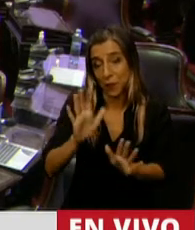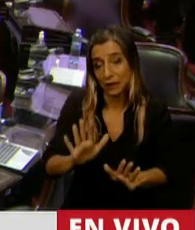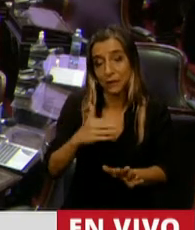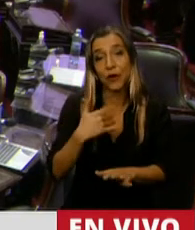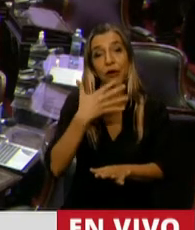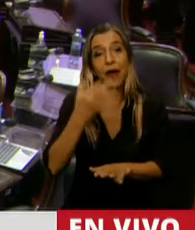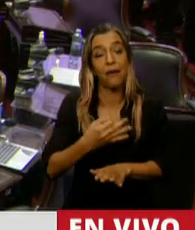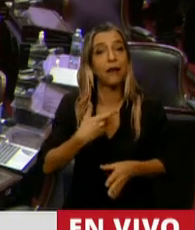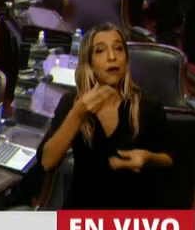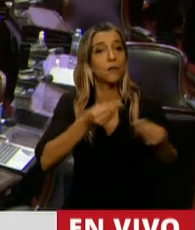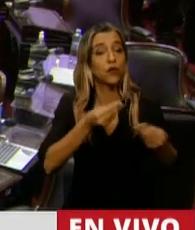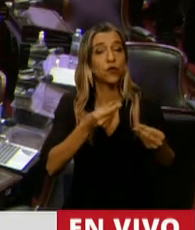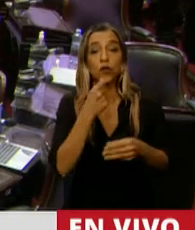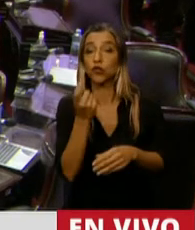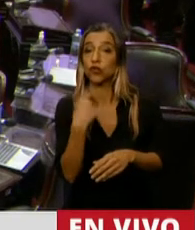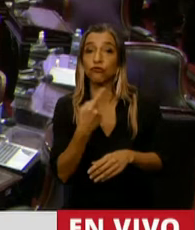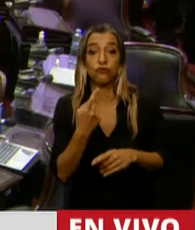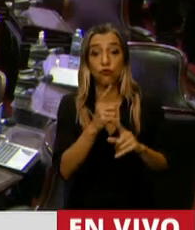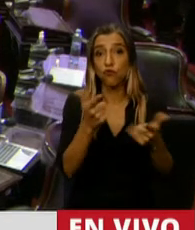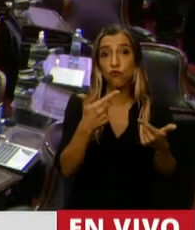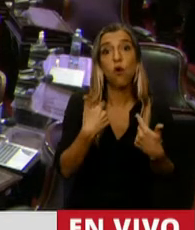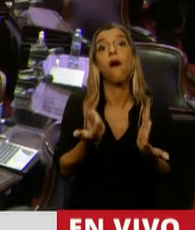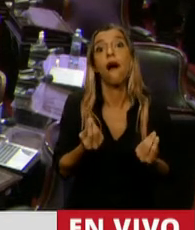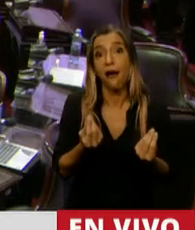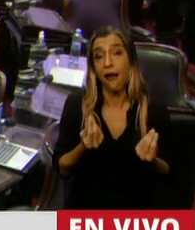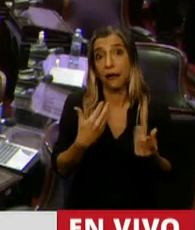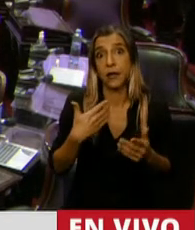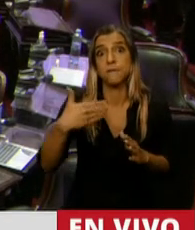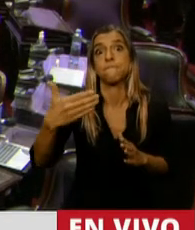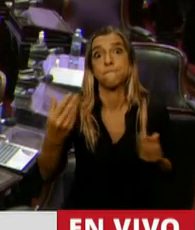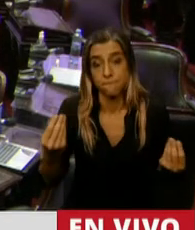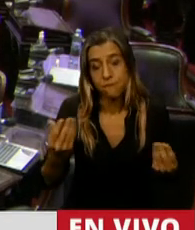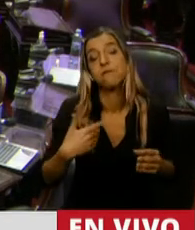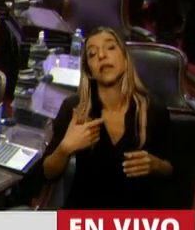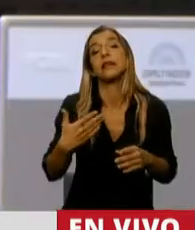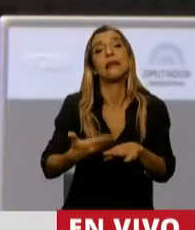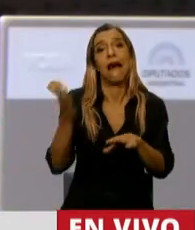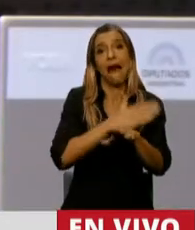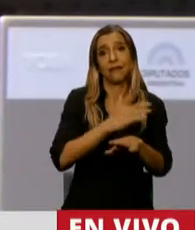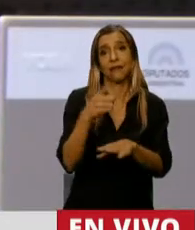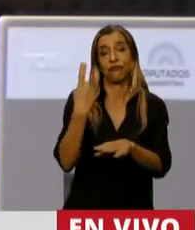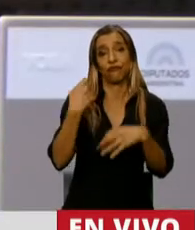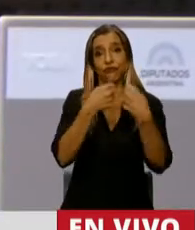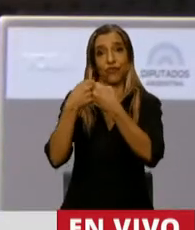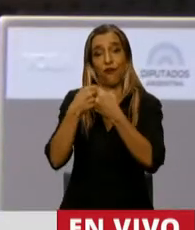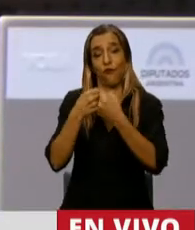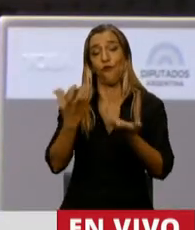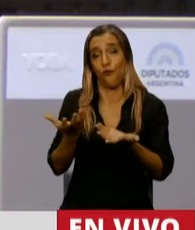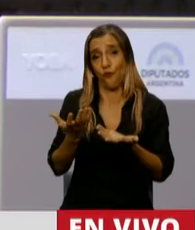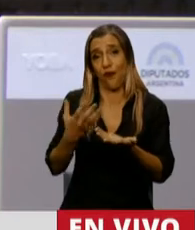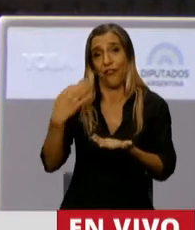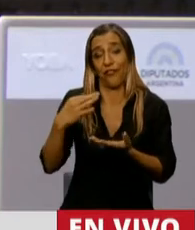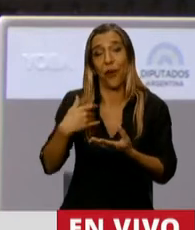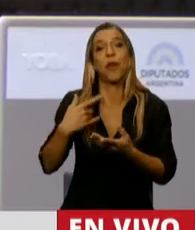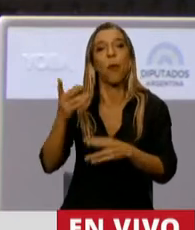lo tendríamos si no se hubiese llegado a un acuerdo con nuestras acredencias externas. Y esto no lo dice un integrante de este